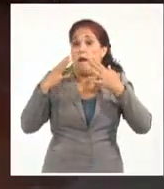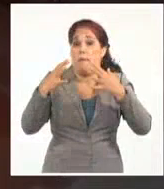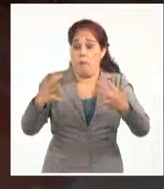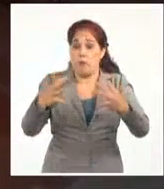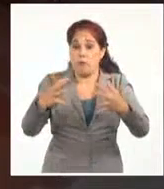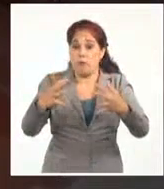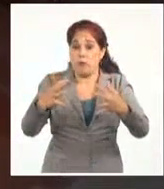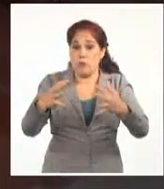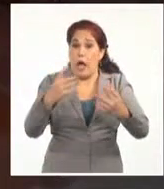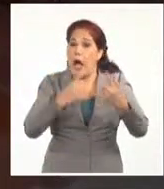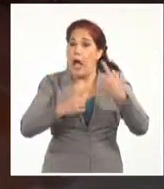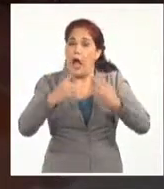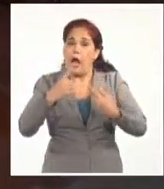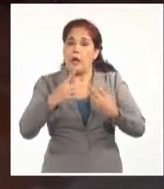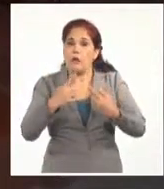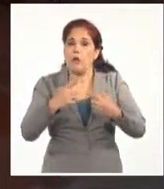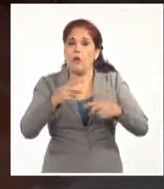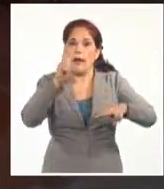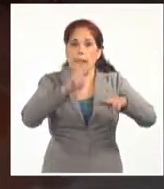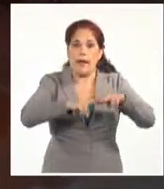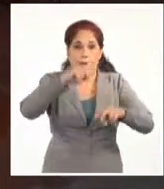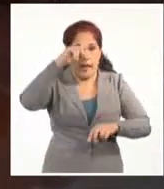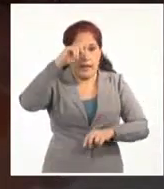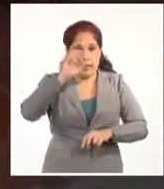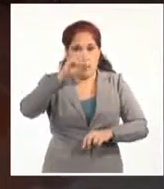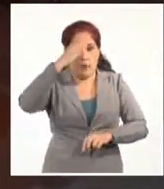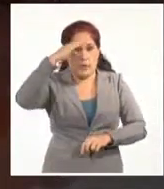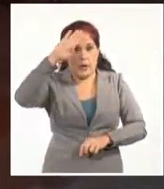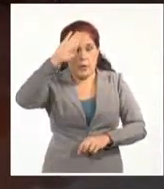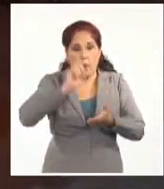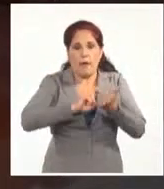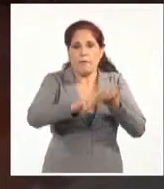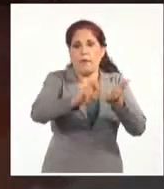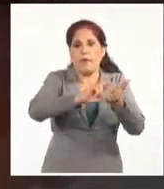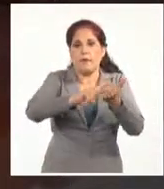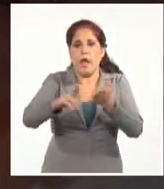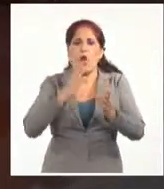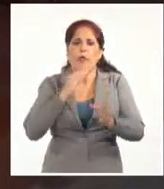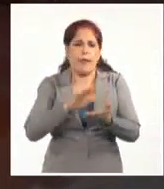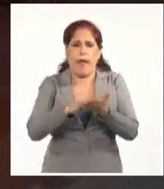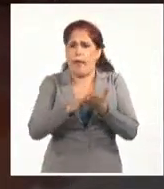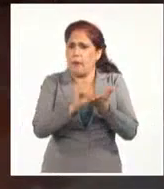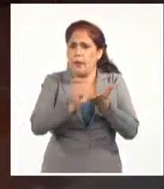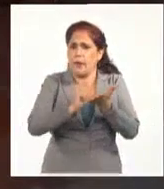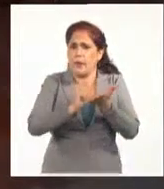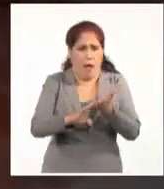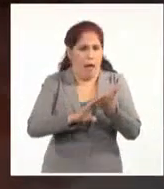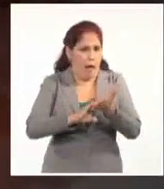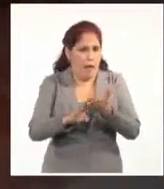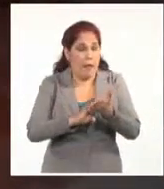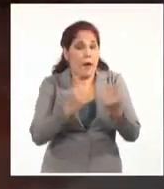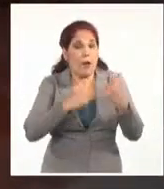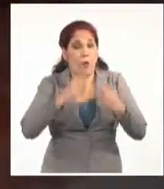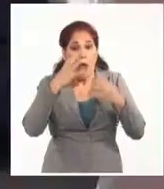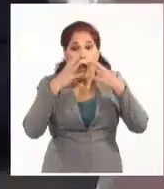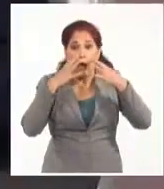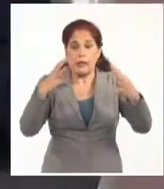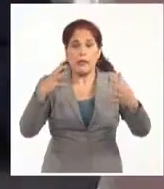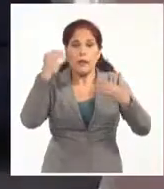Sí, algunos lo único que hicieron fue compartir la etiqueta. Compartir la etiqueta. Y, bueno, algunos quizás por